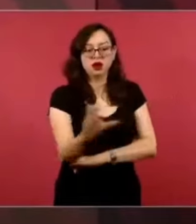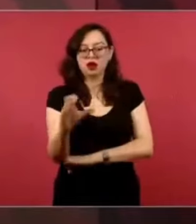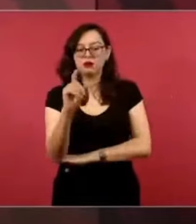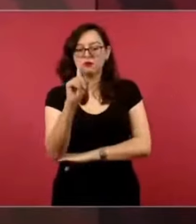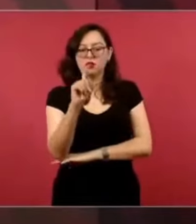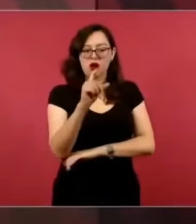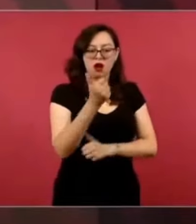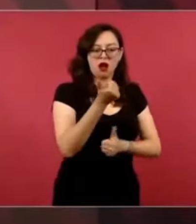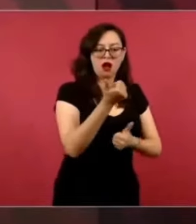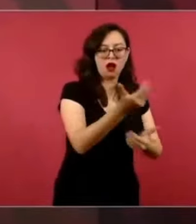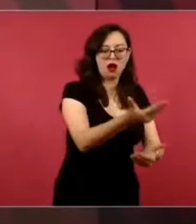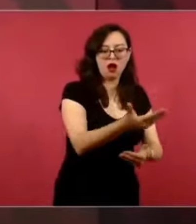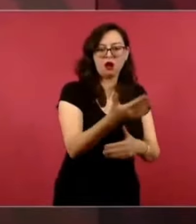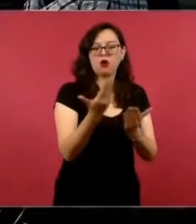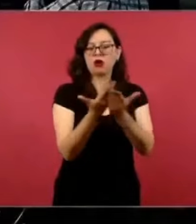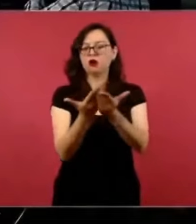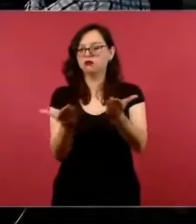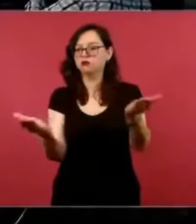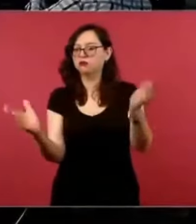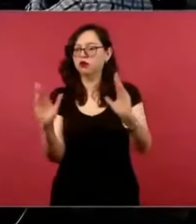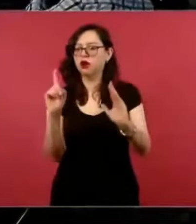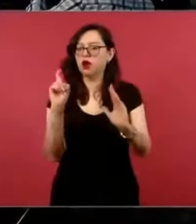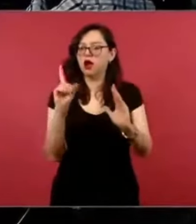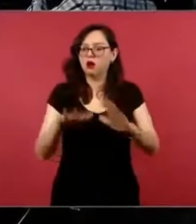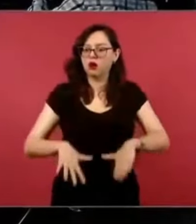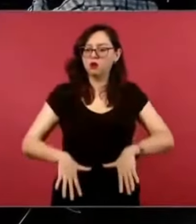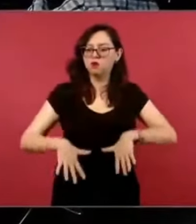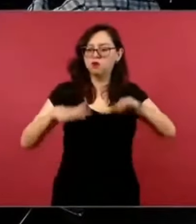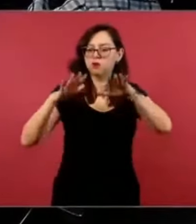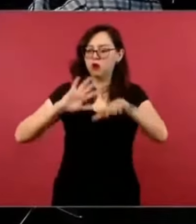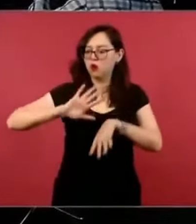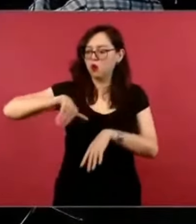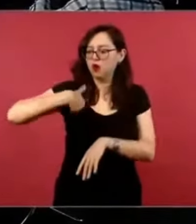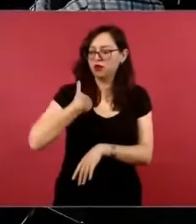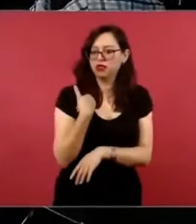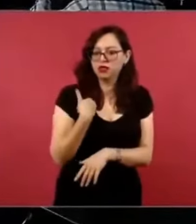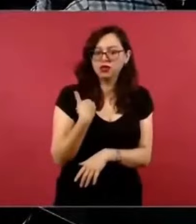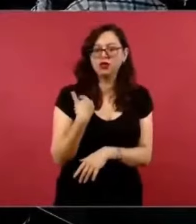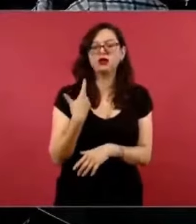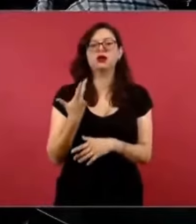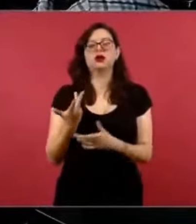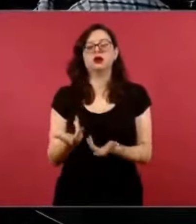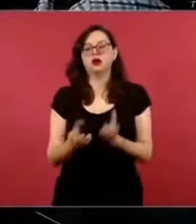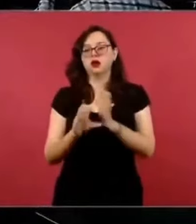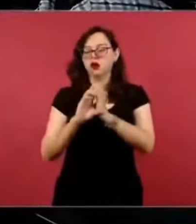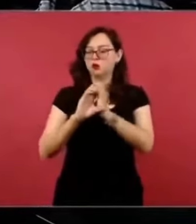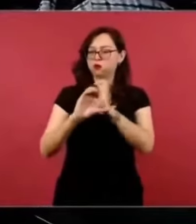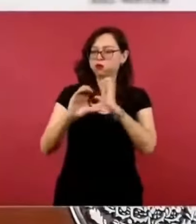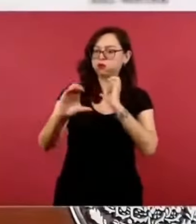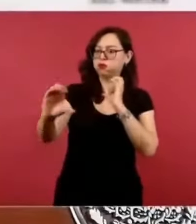presas y acueductos.